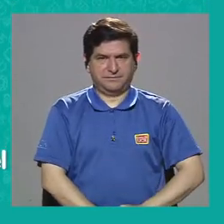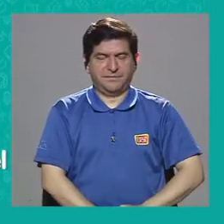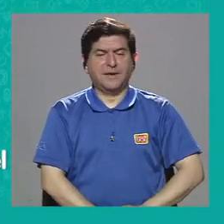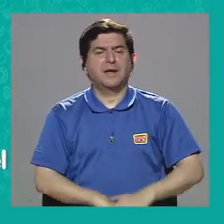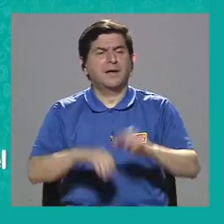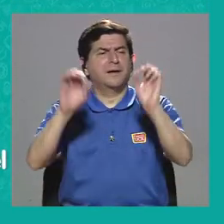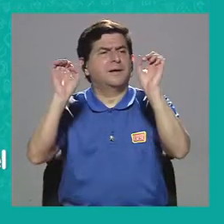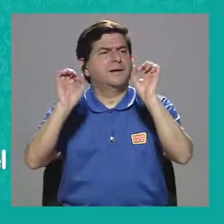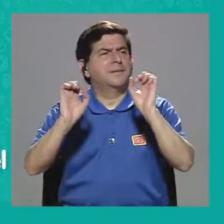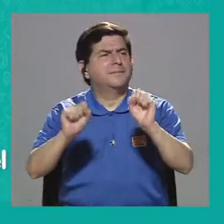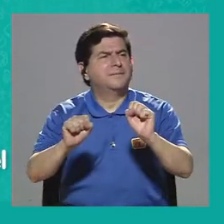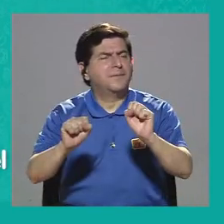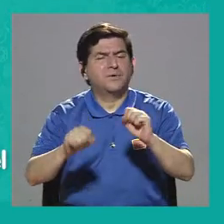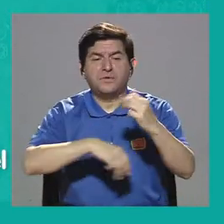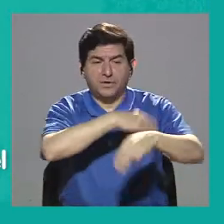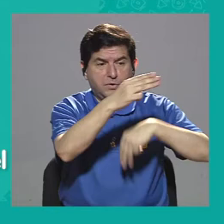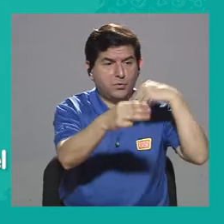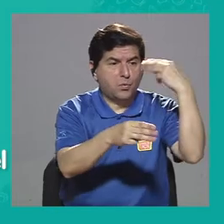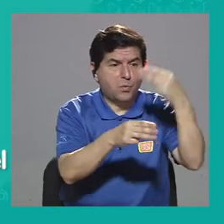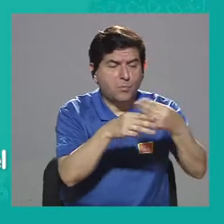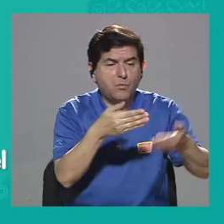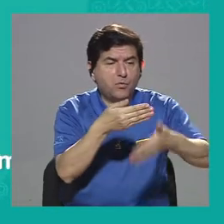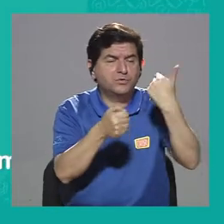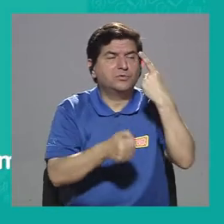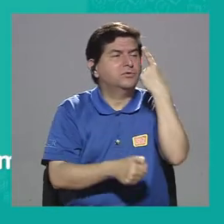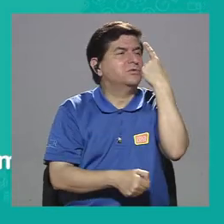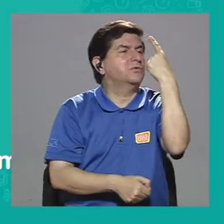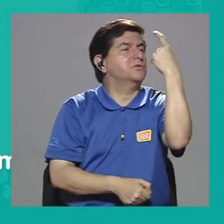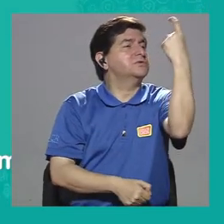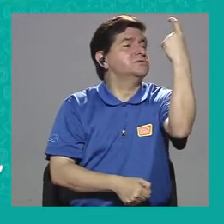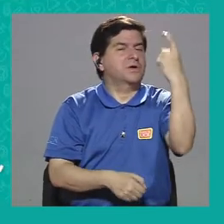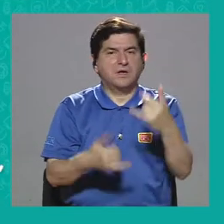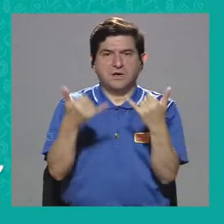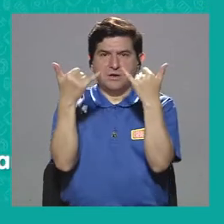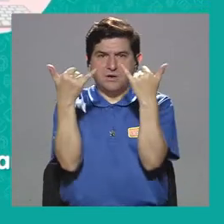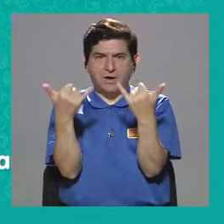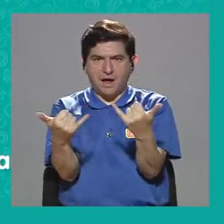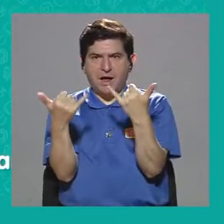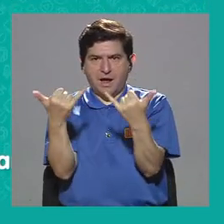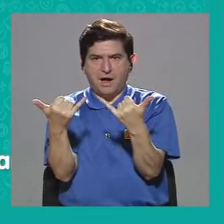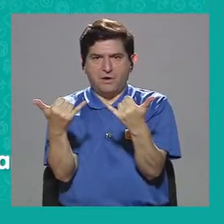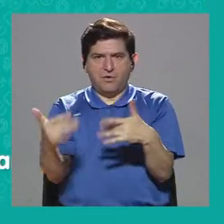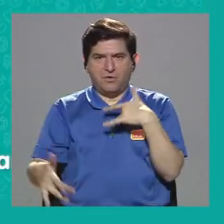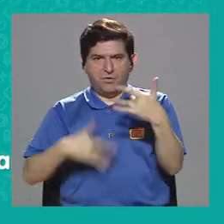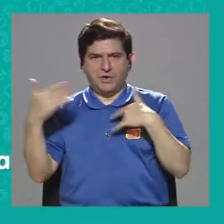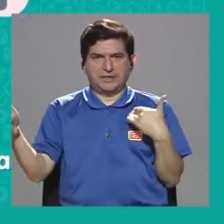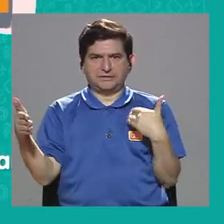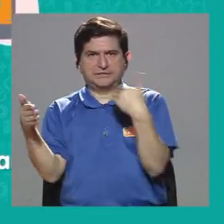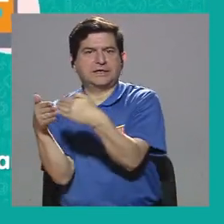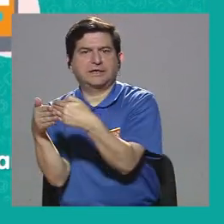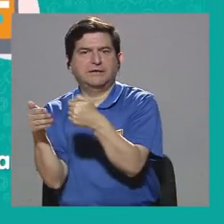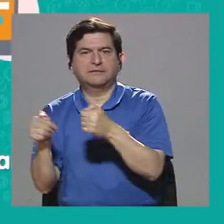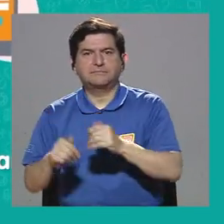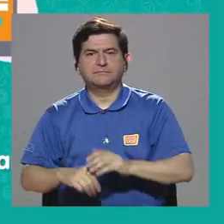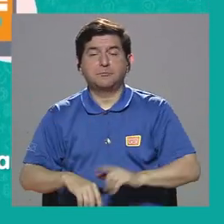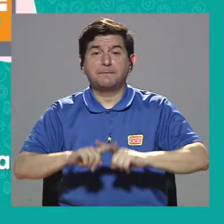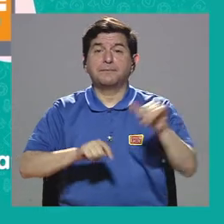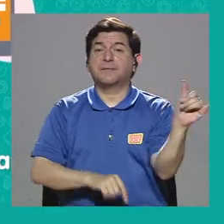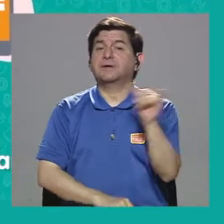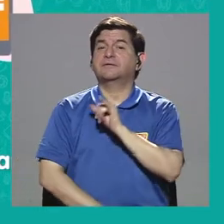mundos que antes eran fantasía a sentirse muy cerca. Pero también